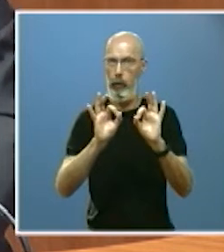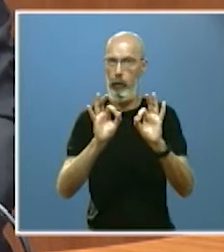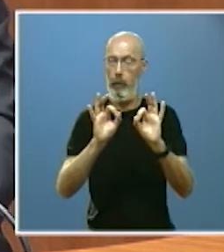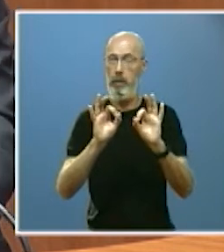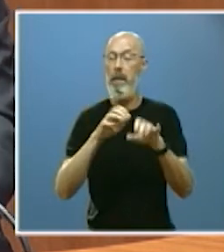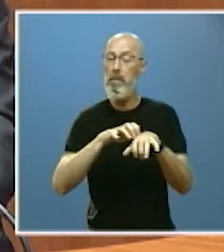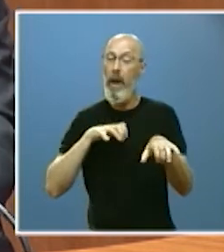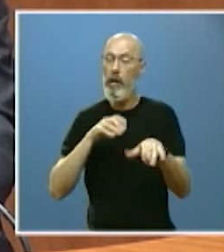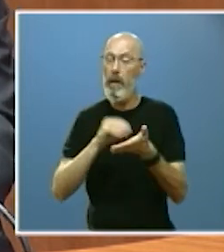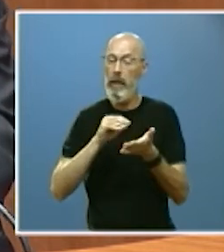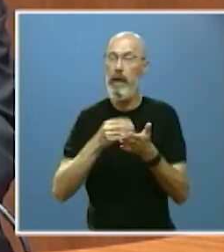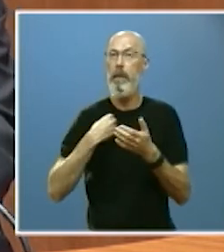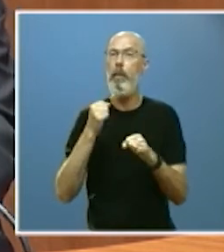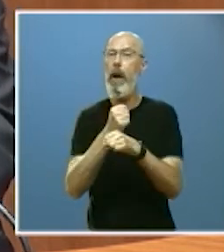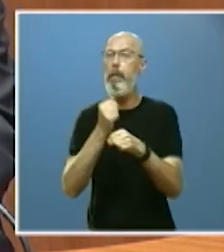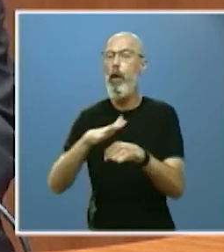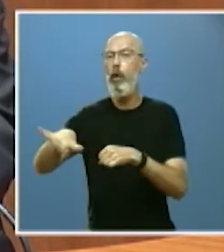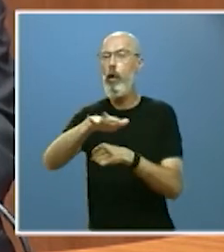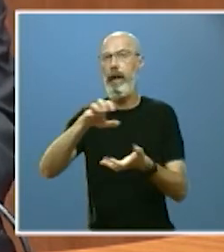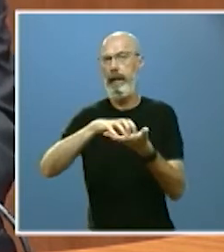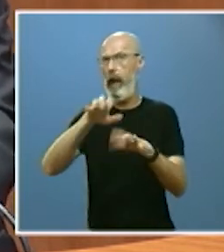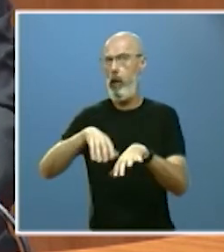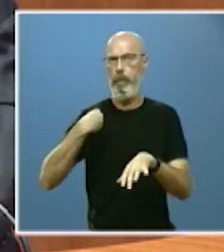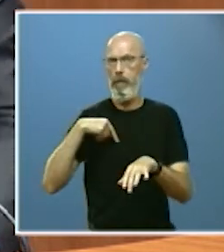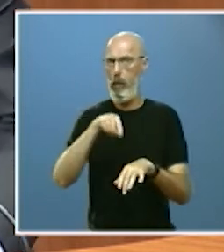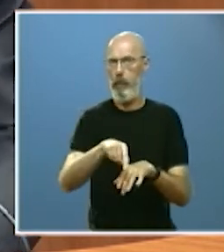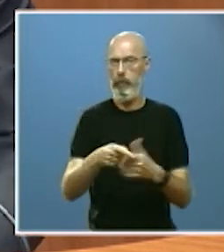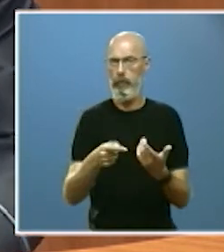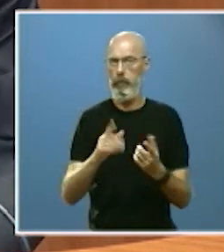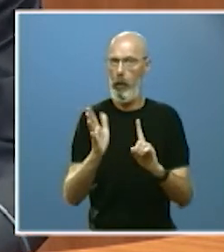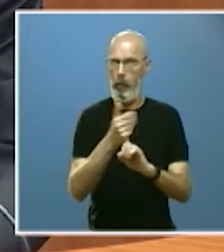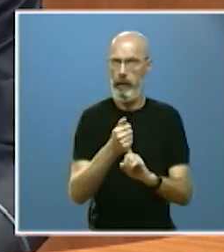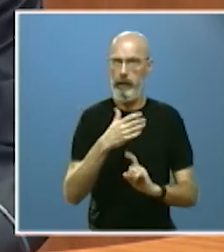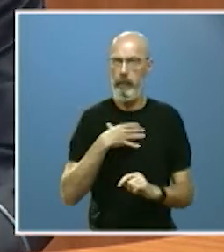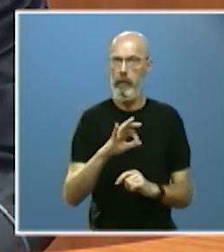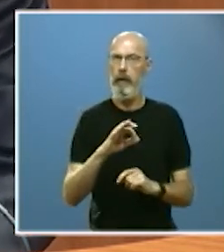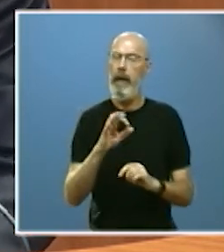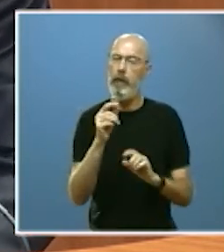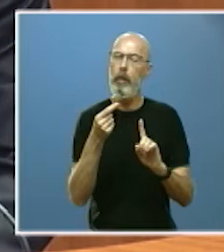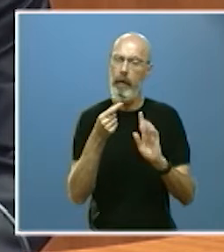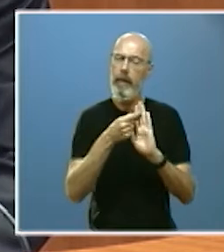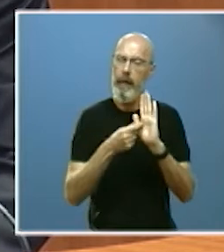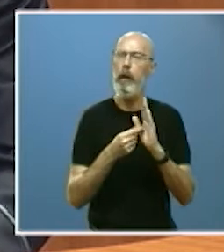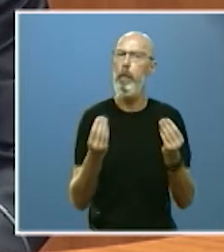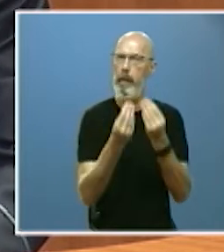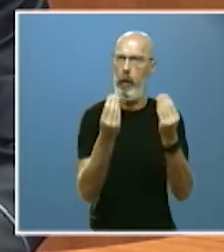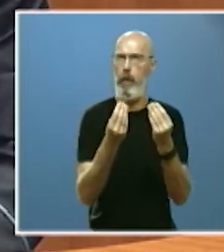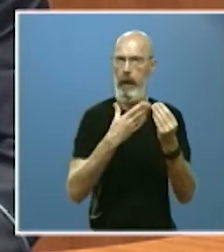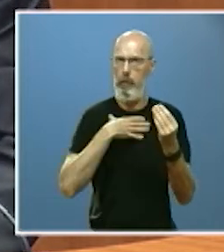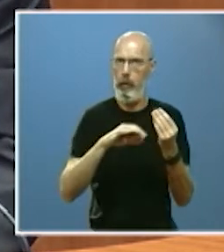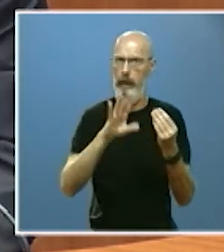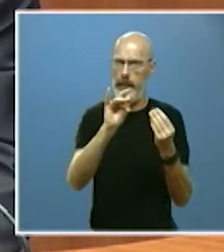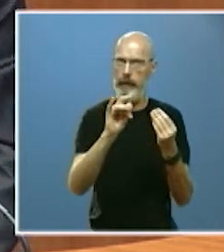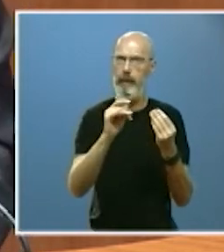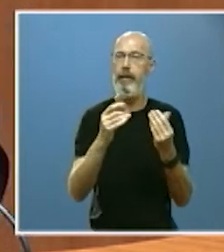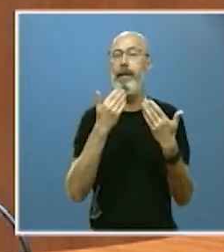obtenido se ubica en Castilla y León es preciso seguir mejorando estos indicadores a lo que seguro contribuirá una mayor